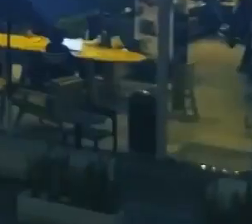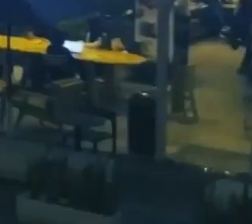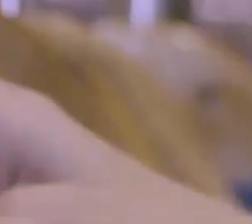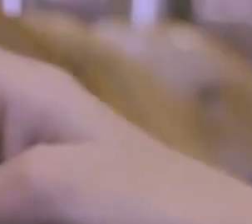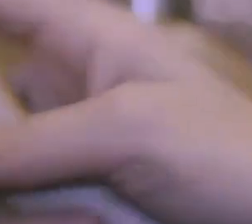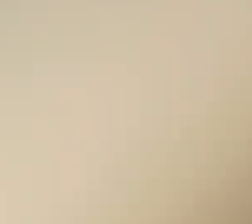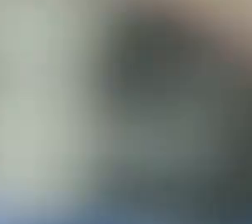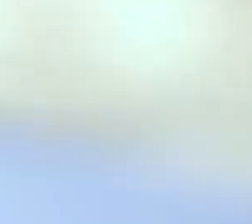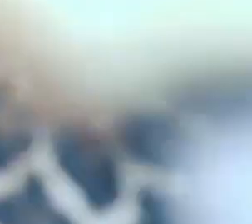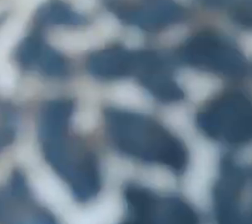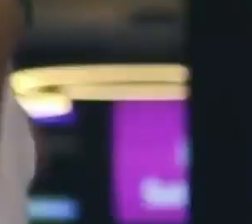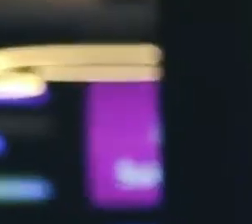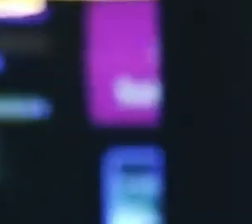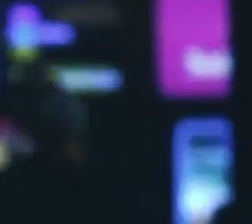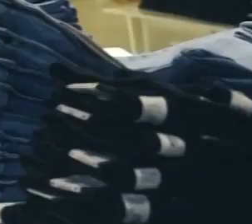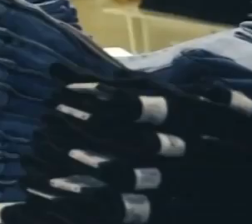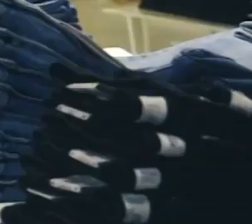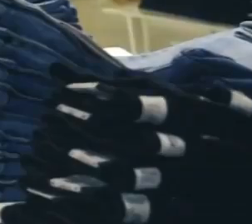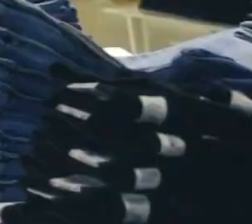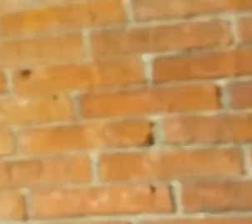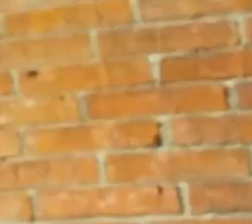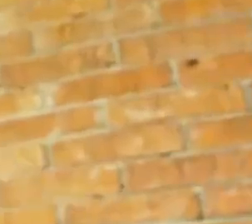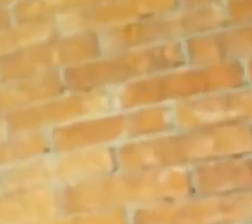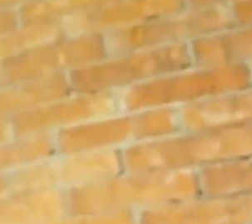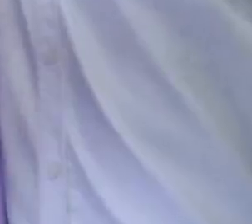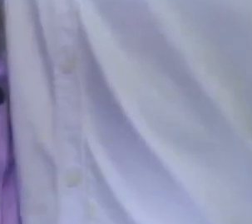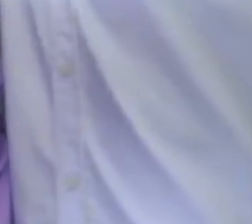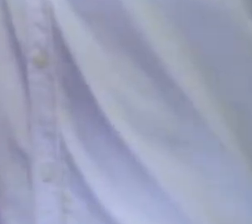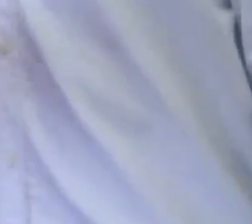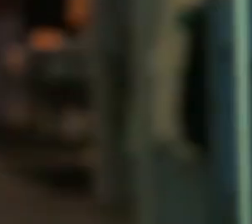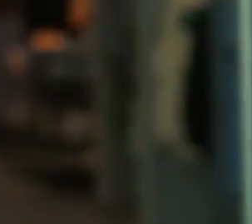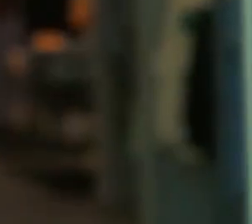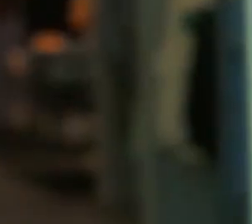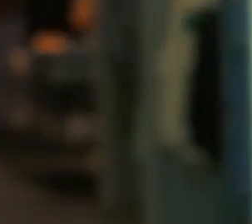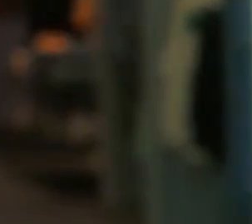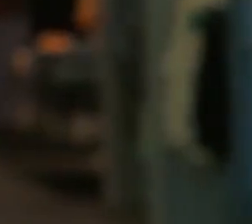presenta Montevideo Shopping siempre contigo